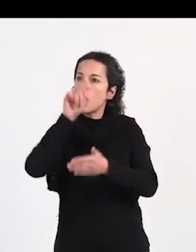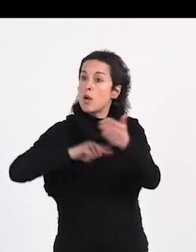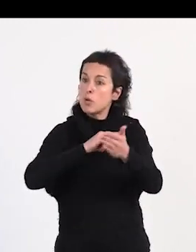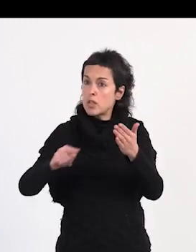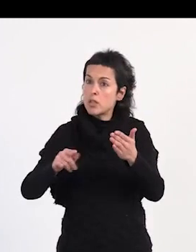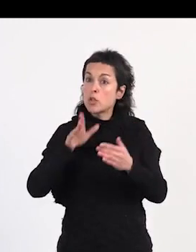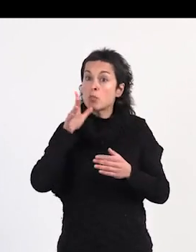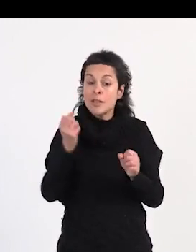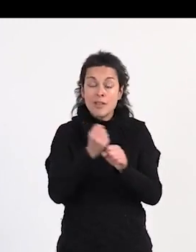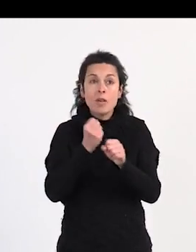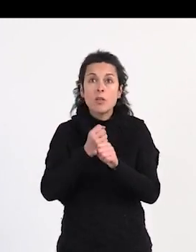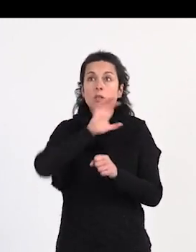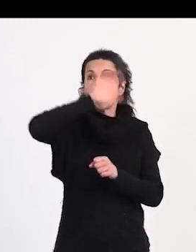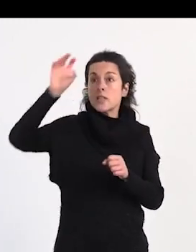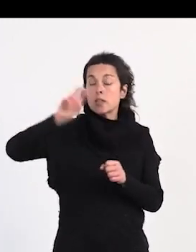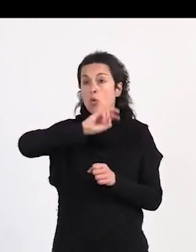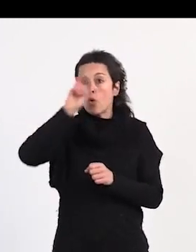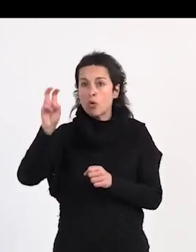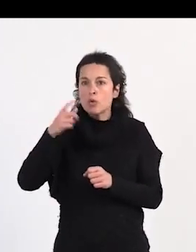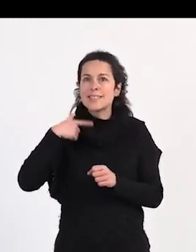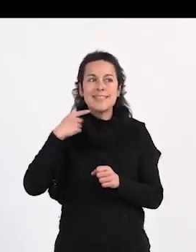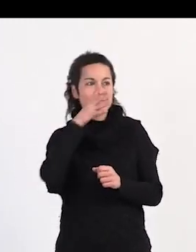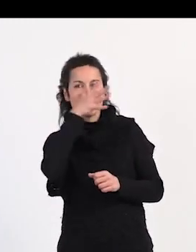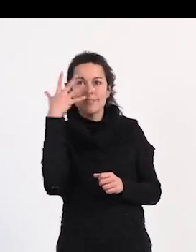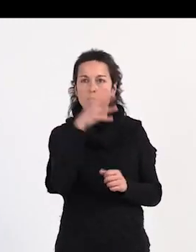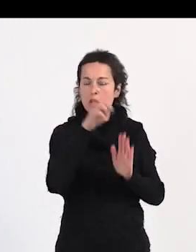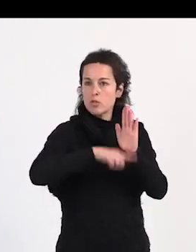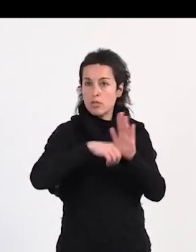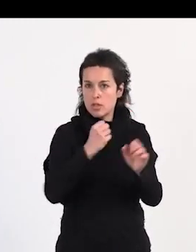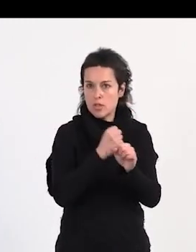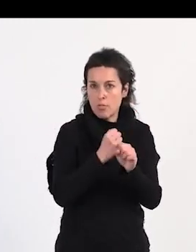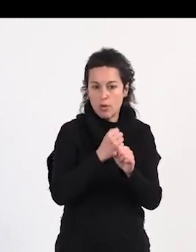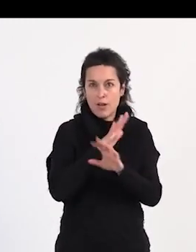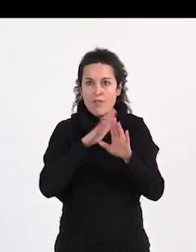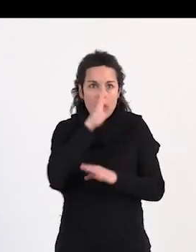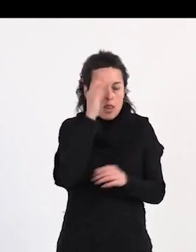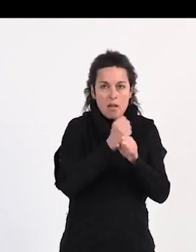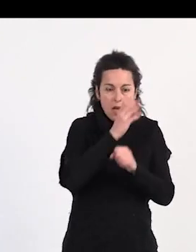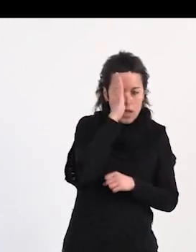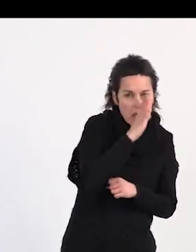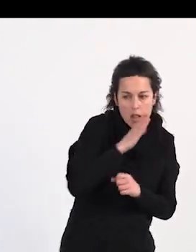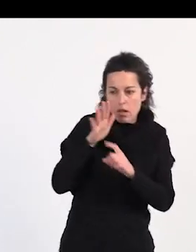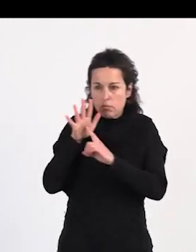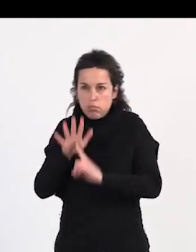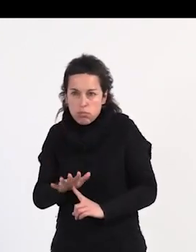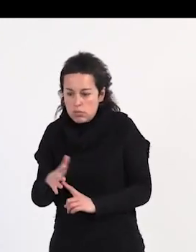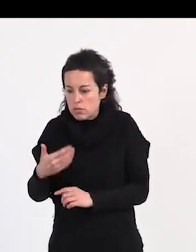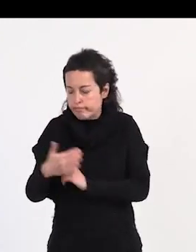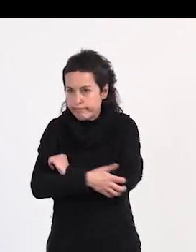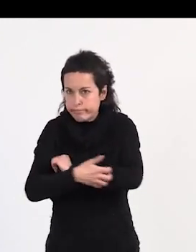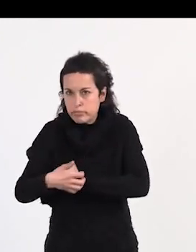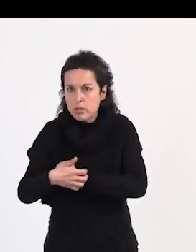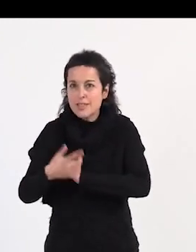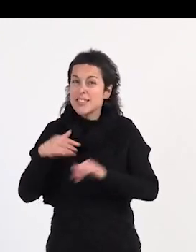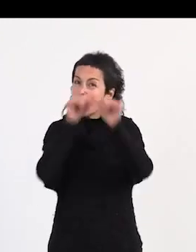trabajadoras en otros países están denunciando sus condiciones de trabajo basadas en la clandestinidad, en la marginalidad y en la precariedad. No